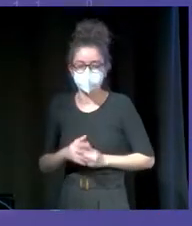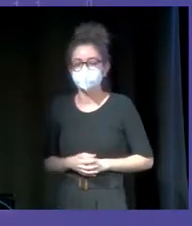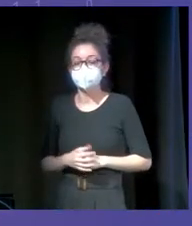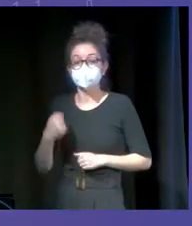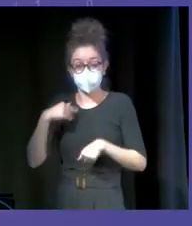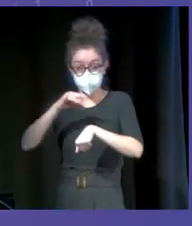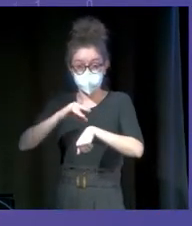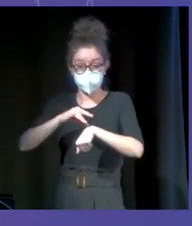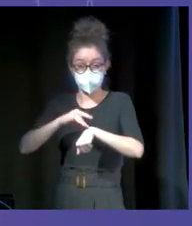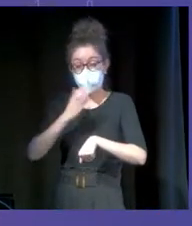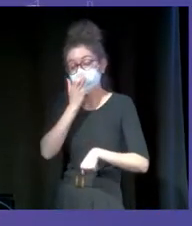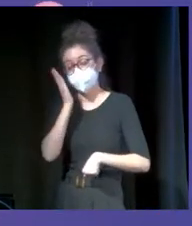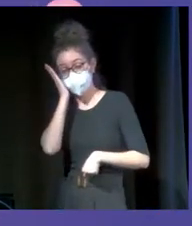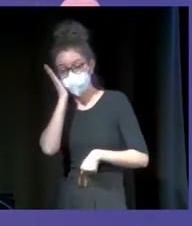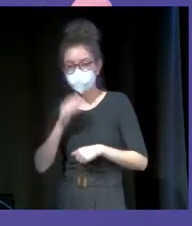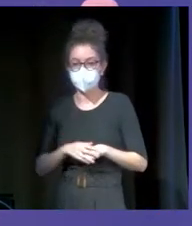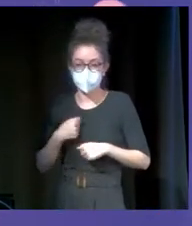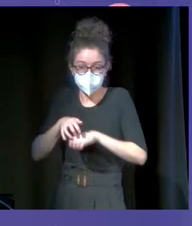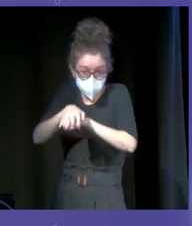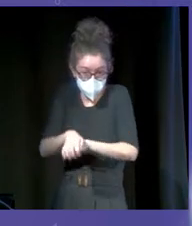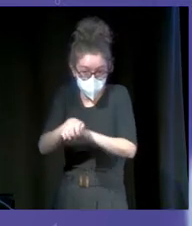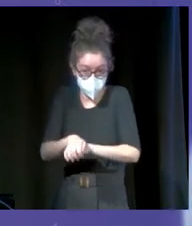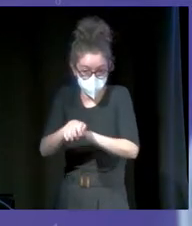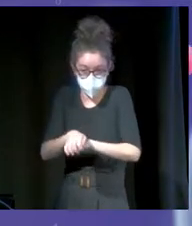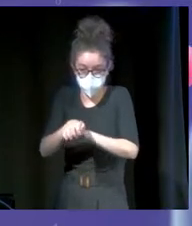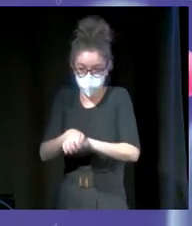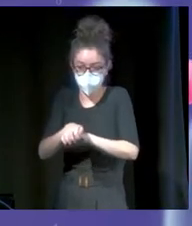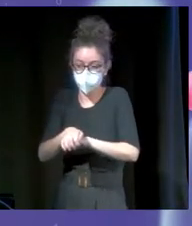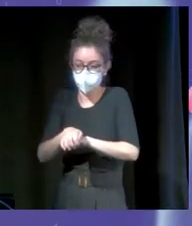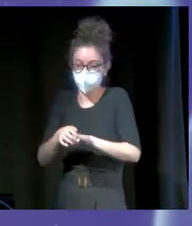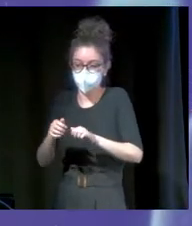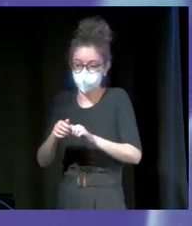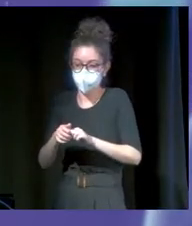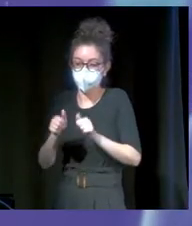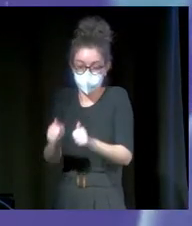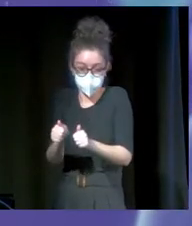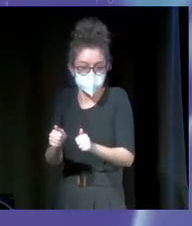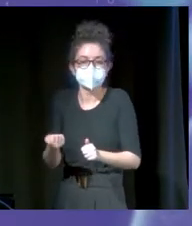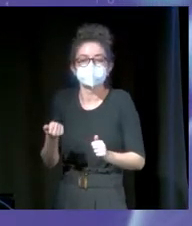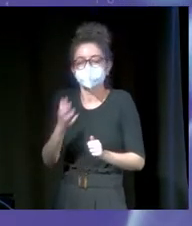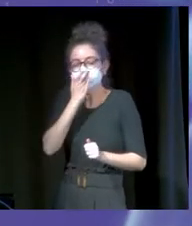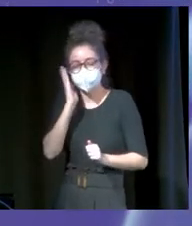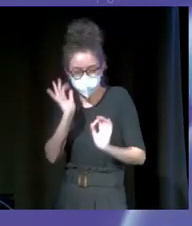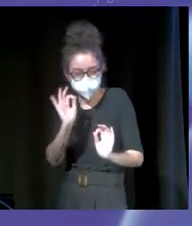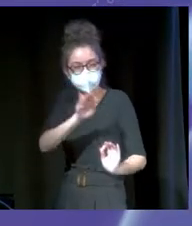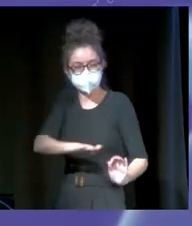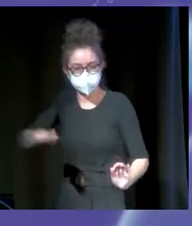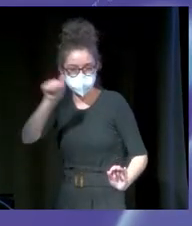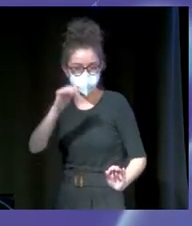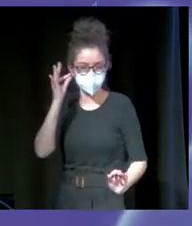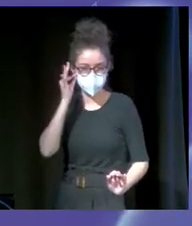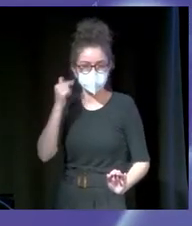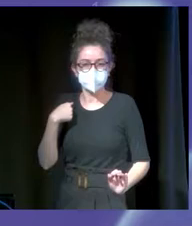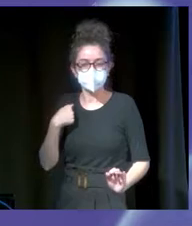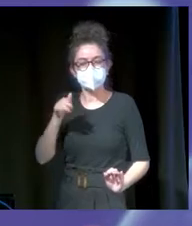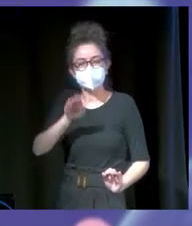Soy médico, soy anestesista, soy reanimador. Sobre todo, soy anestesista de niños. Y especialmente me dedico a anestesiar a